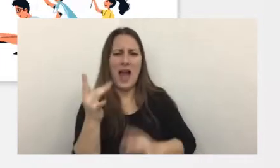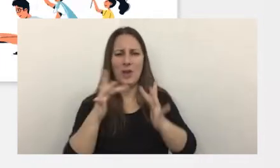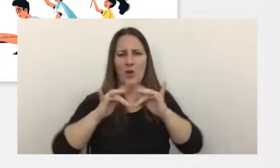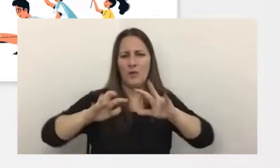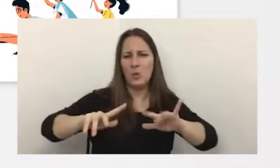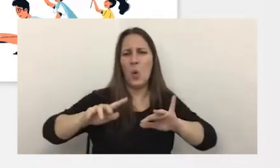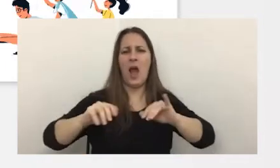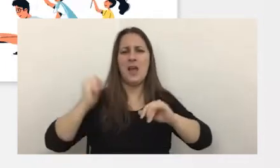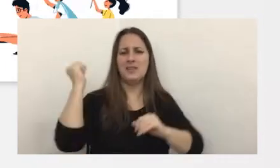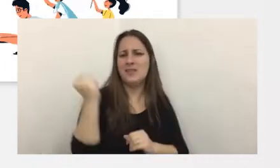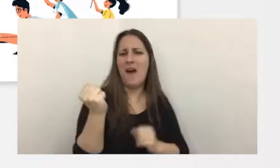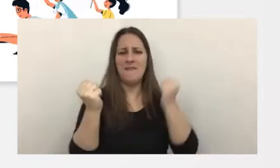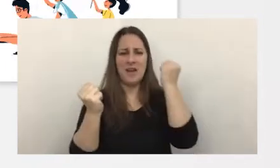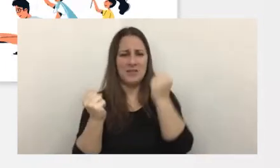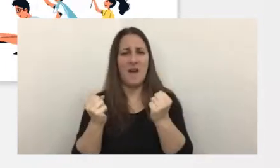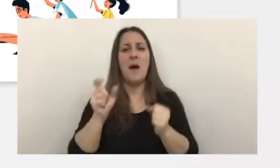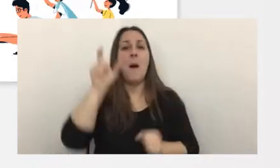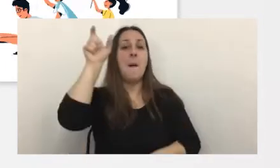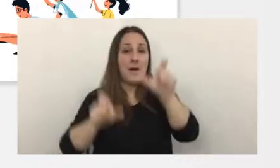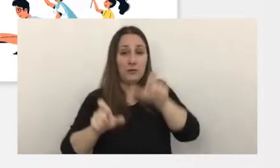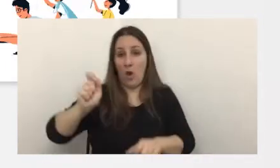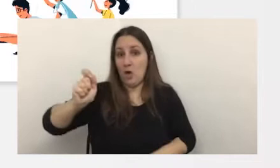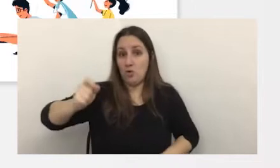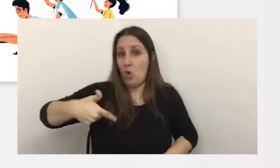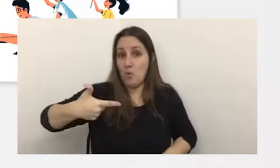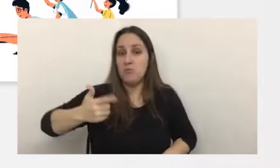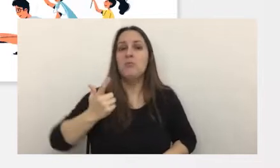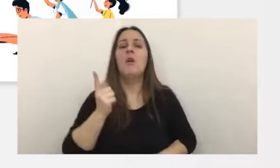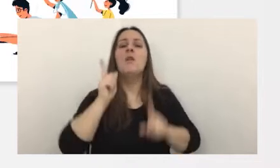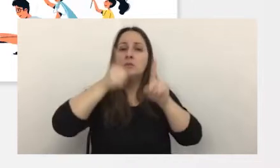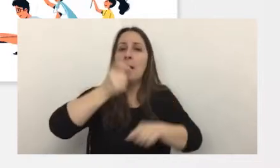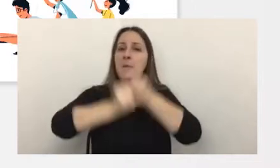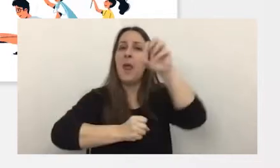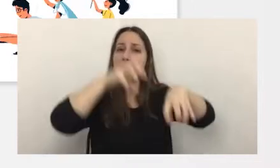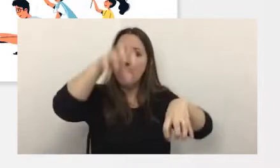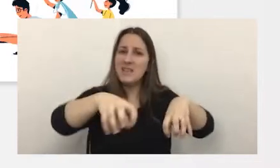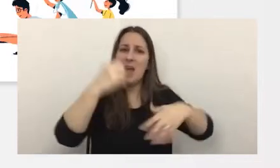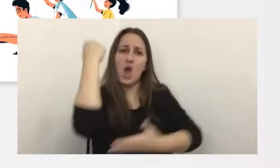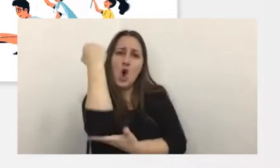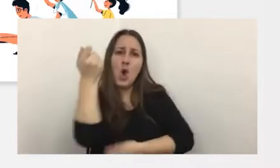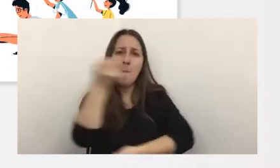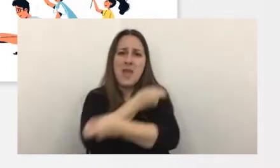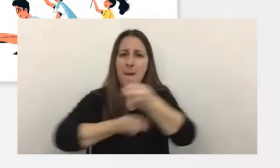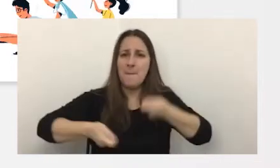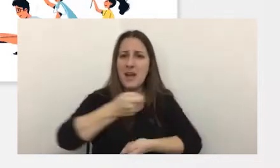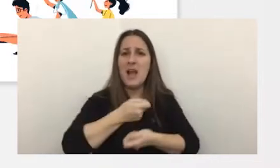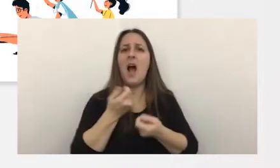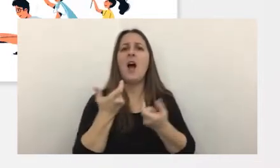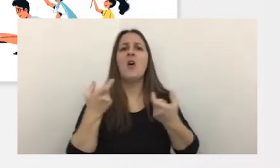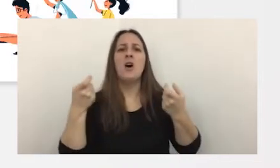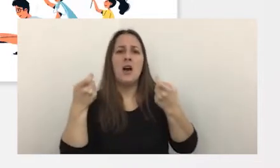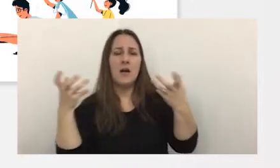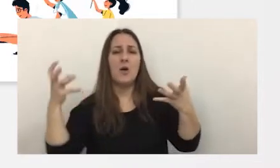estafas que involucran a personas de a pie a empresas a mercados a organizaciones y a